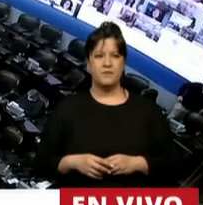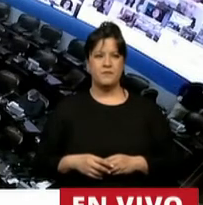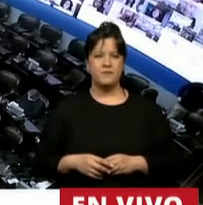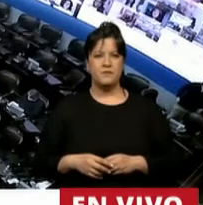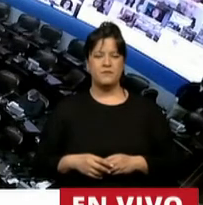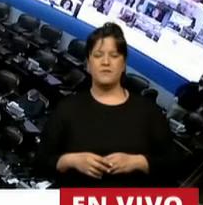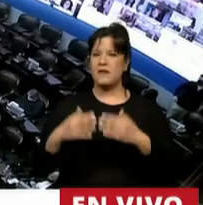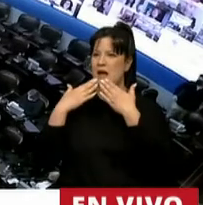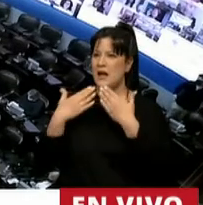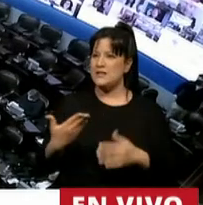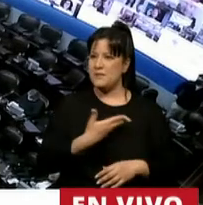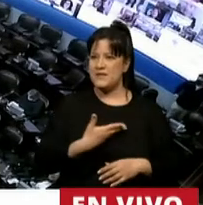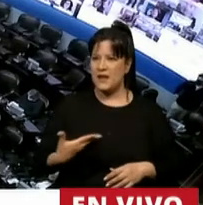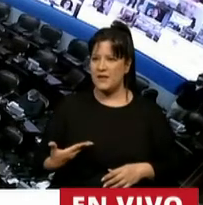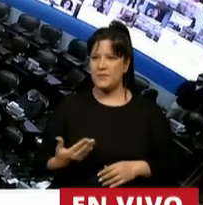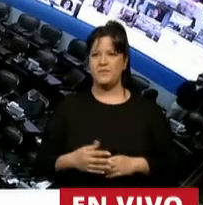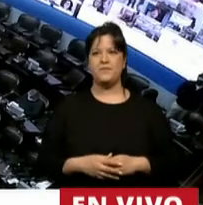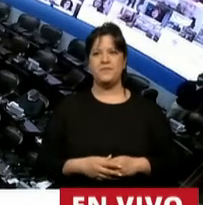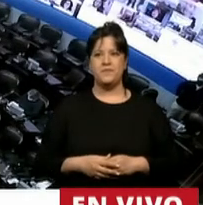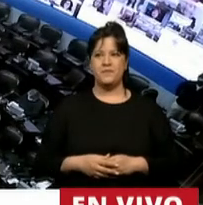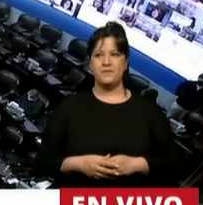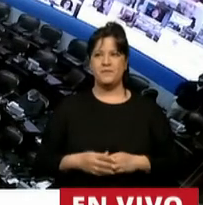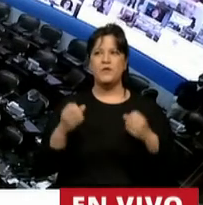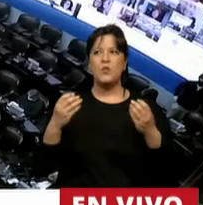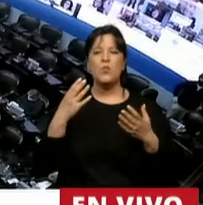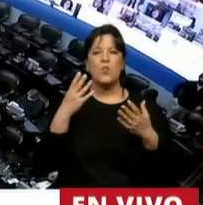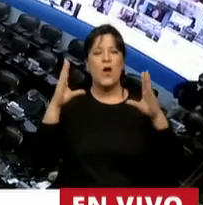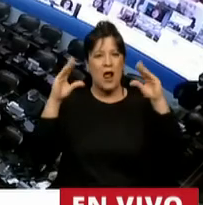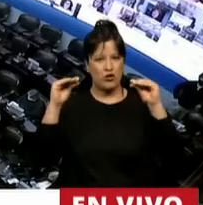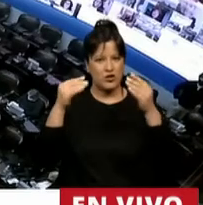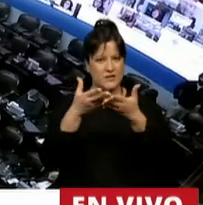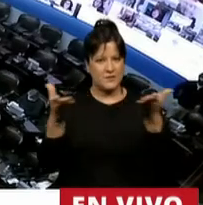Gracias, Presidente. Muy buena noche ante todo.